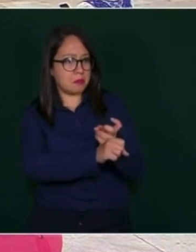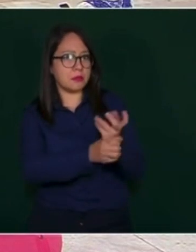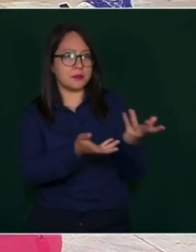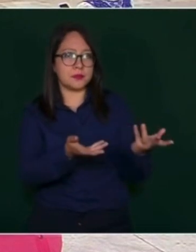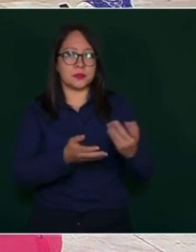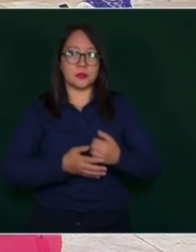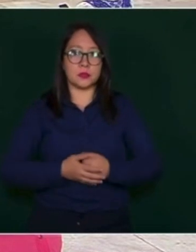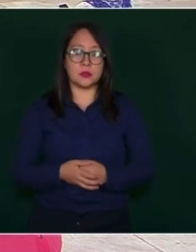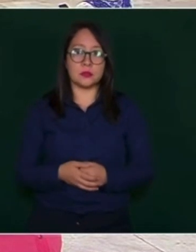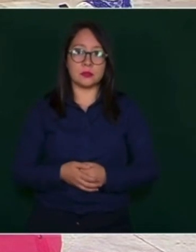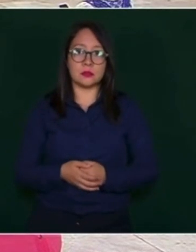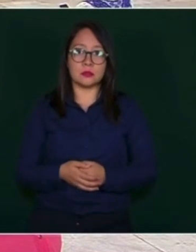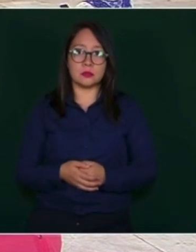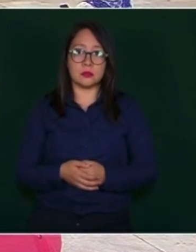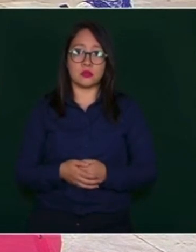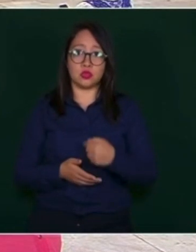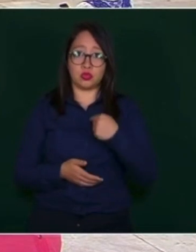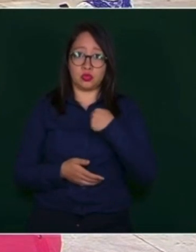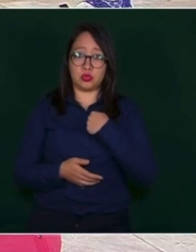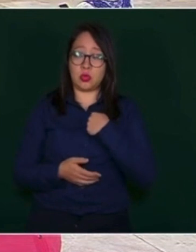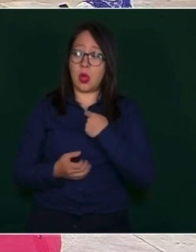Yo no voy a tener asesor.